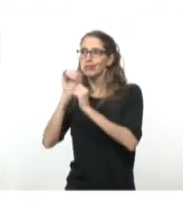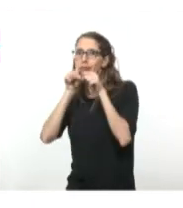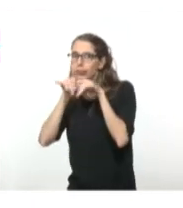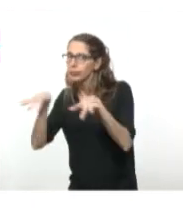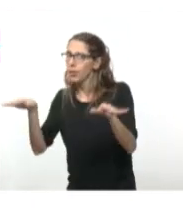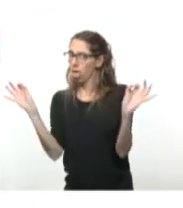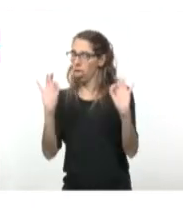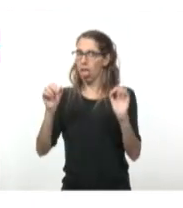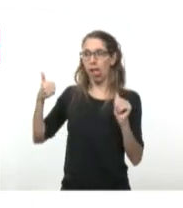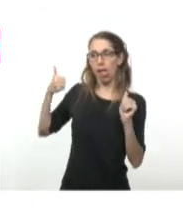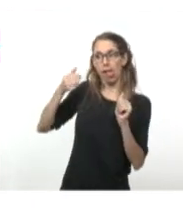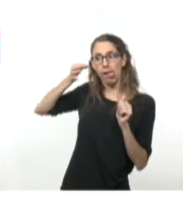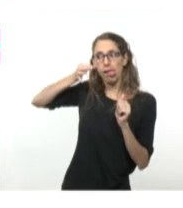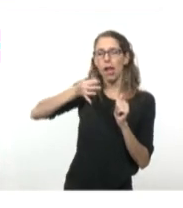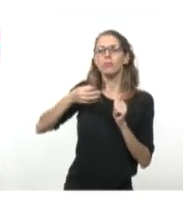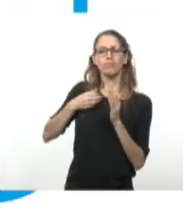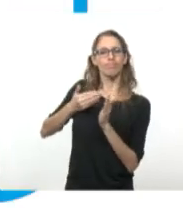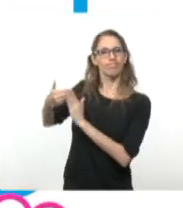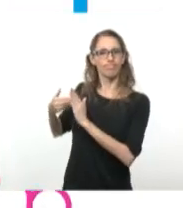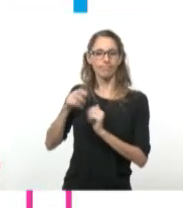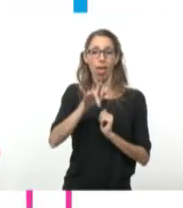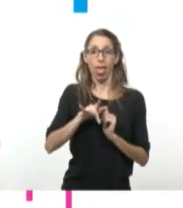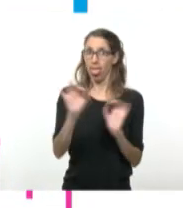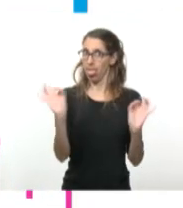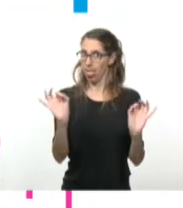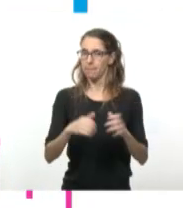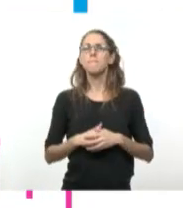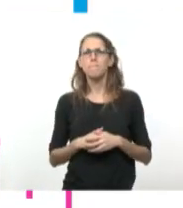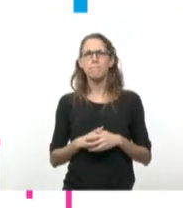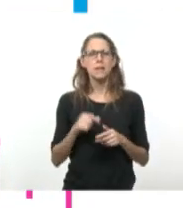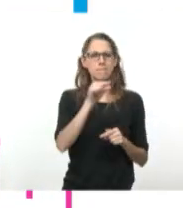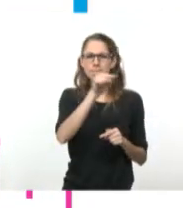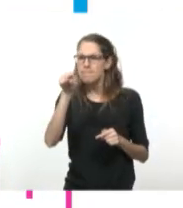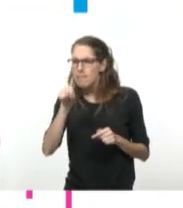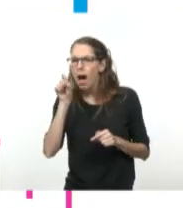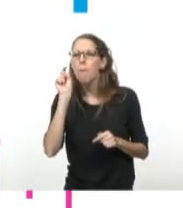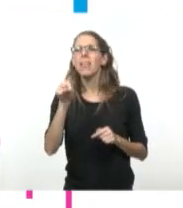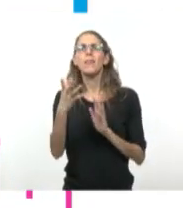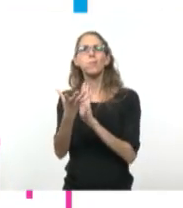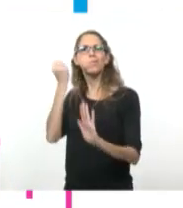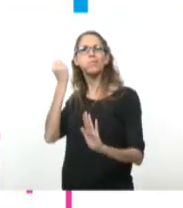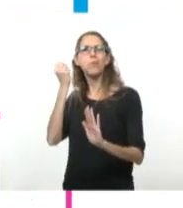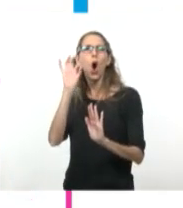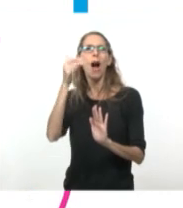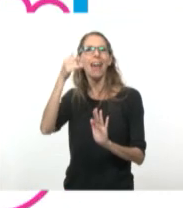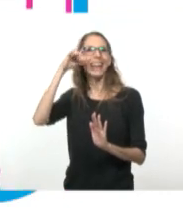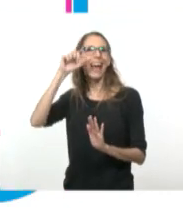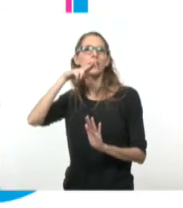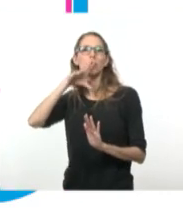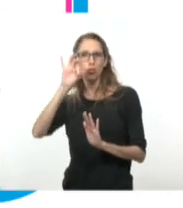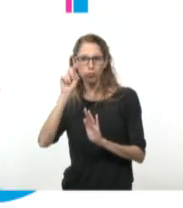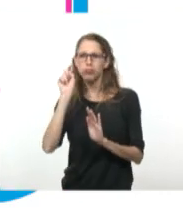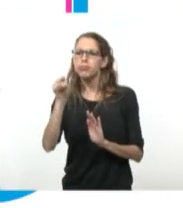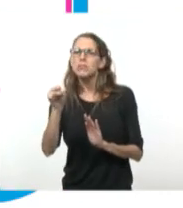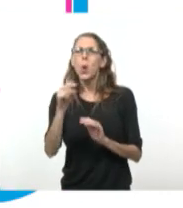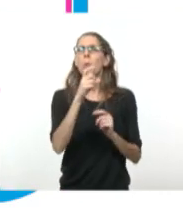digites en presencia de extraños. Elegí la opción Extracciones barra Adelantos. Seleccioná el tipo de cuenta,